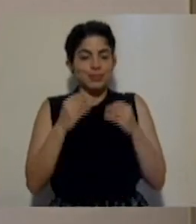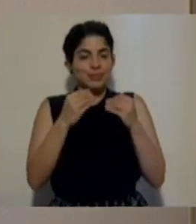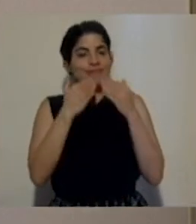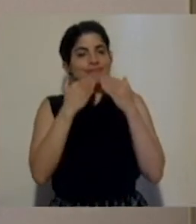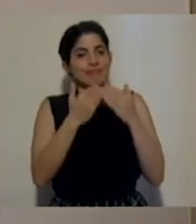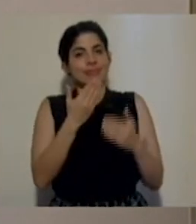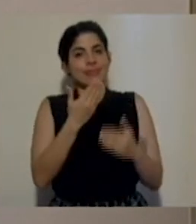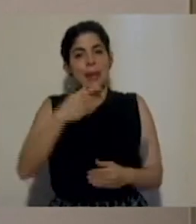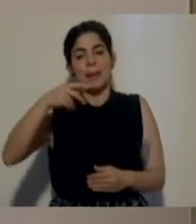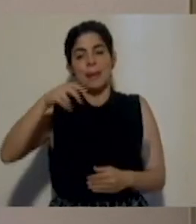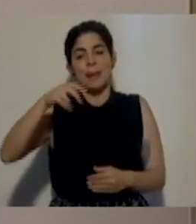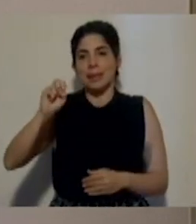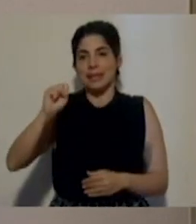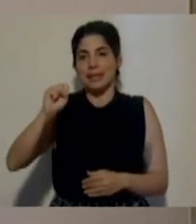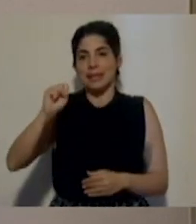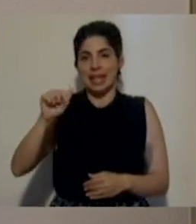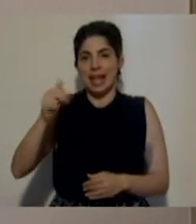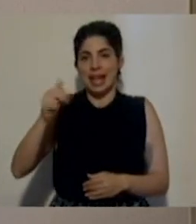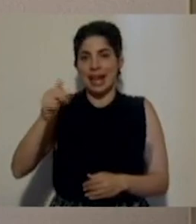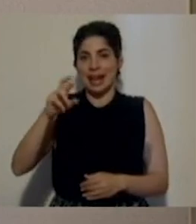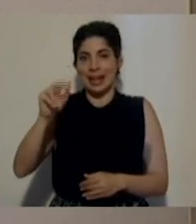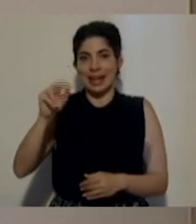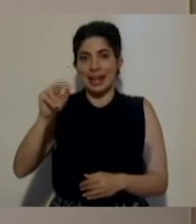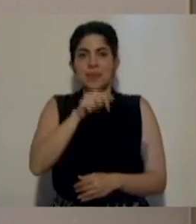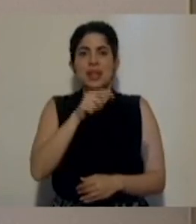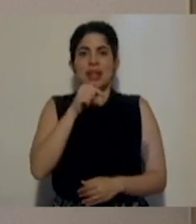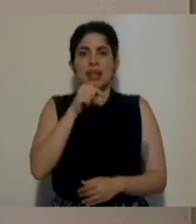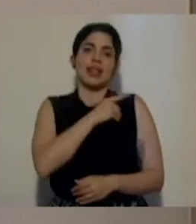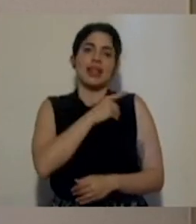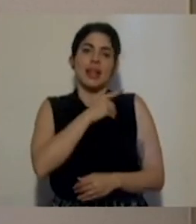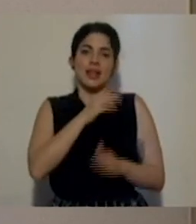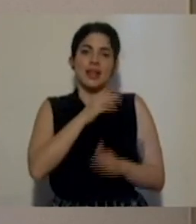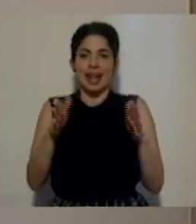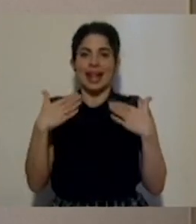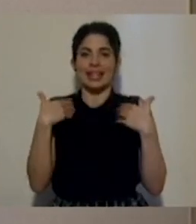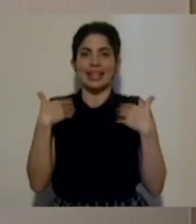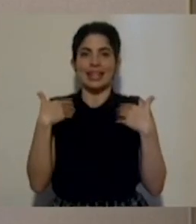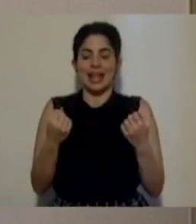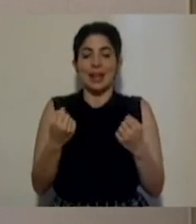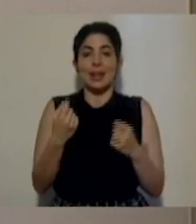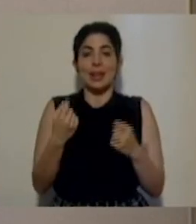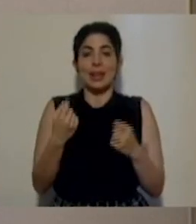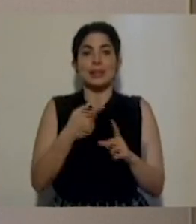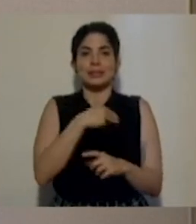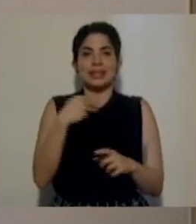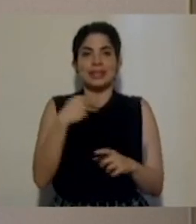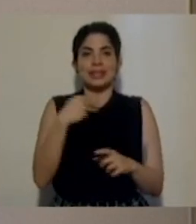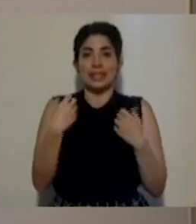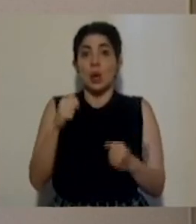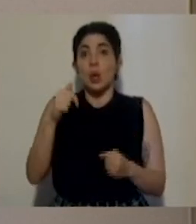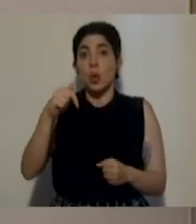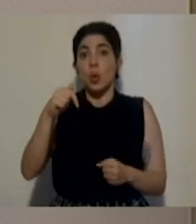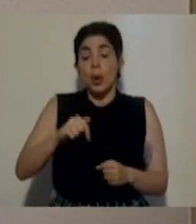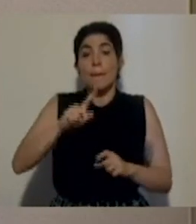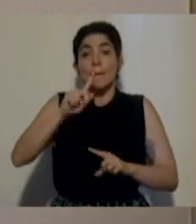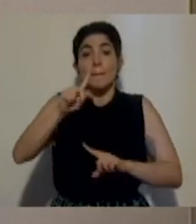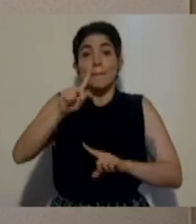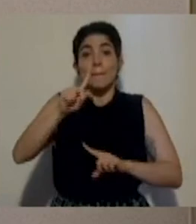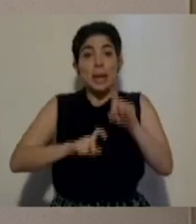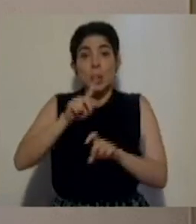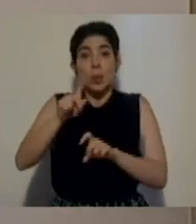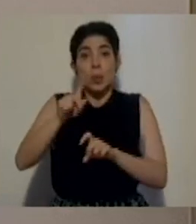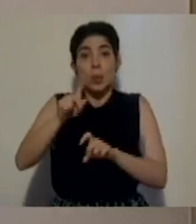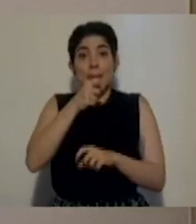a doña Priscila Herrera, nuestra directora general de salud del Ministerio de Salud. Hoy las preguntas de los medios de